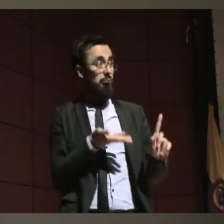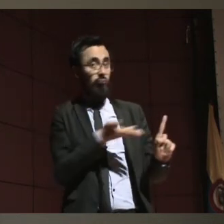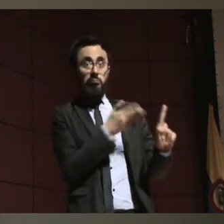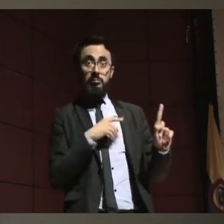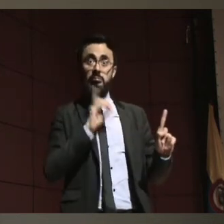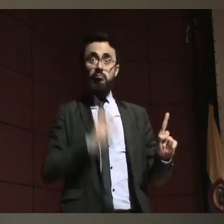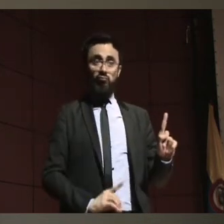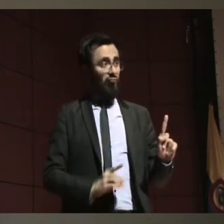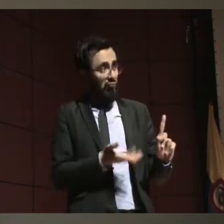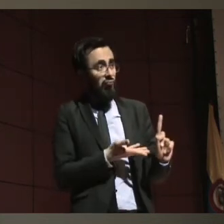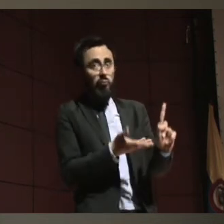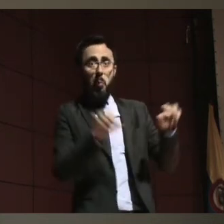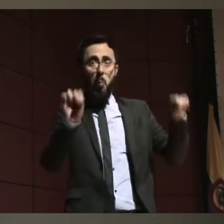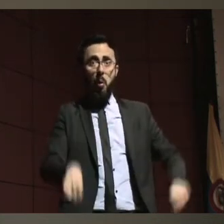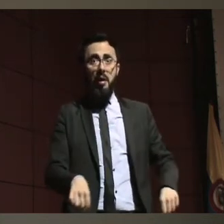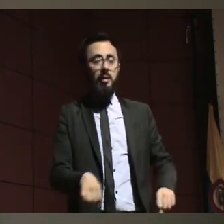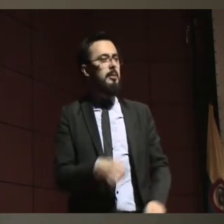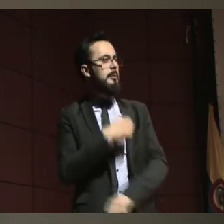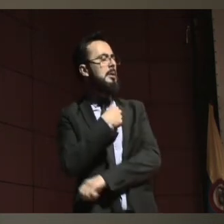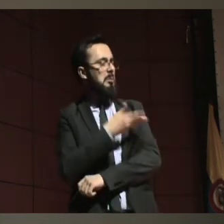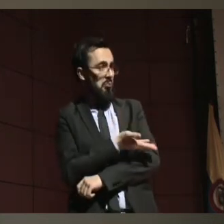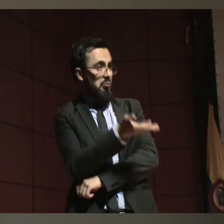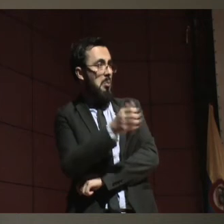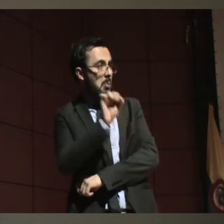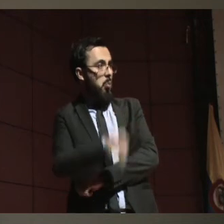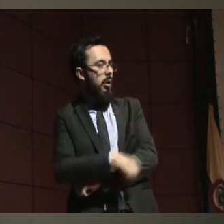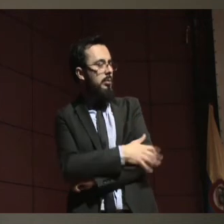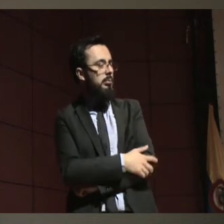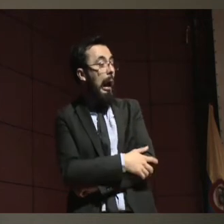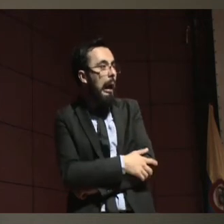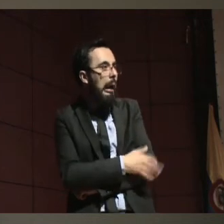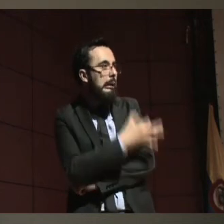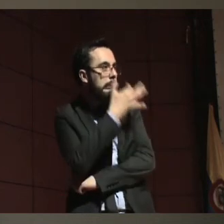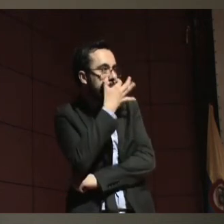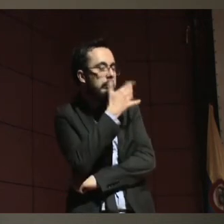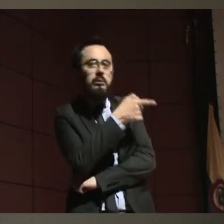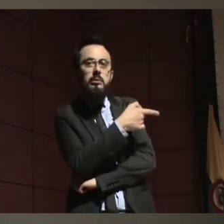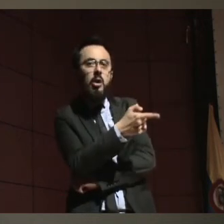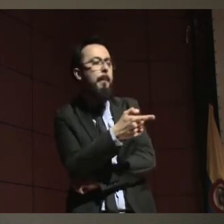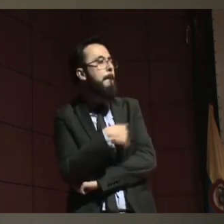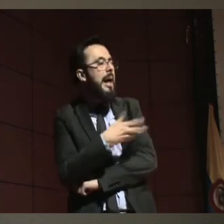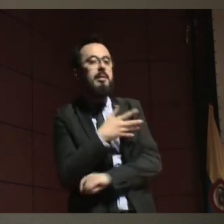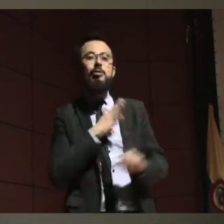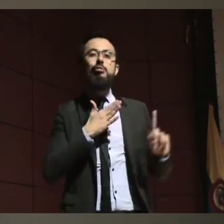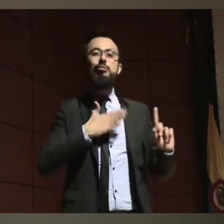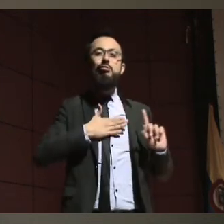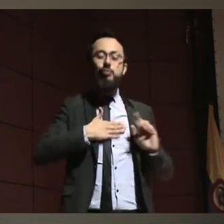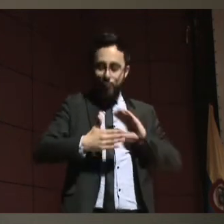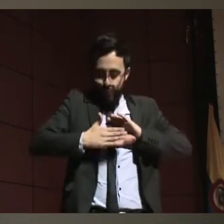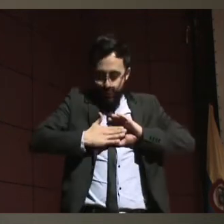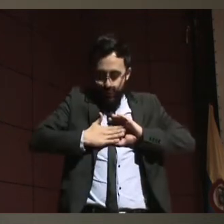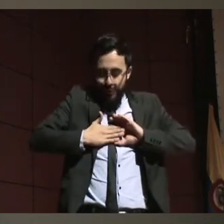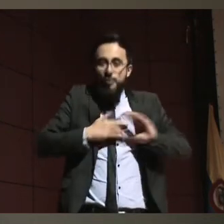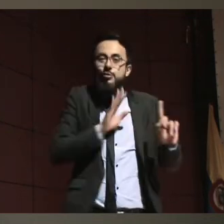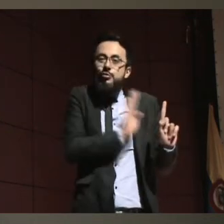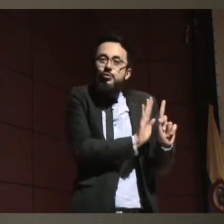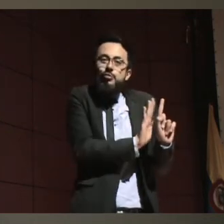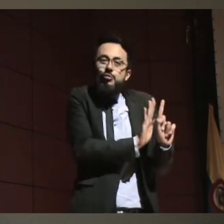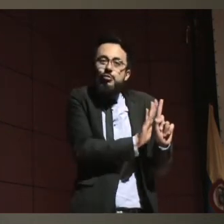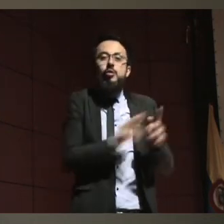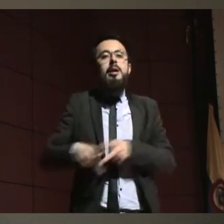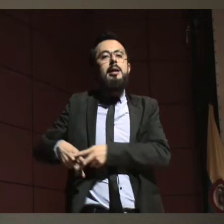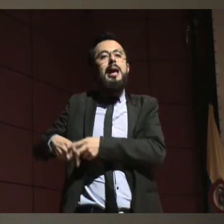nos damos cuenta que hay otro tipo de herramientas personales que son diferentes para tomar esas